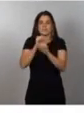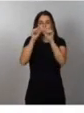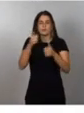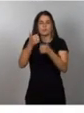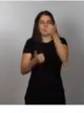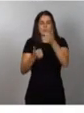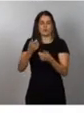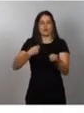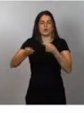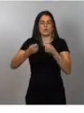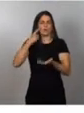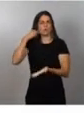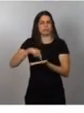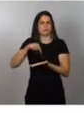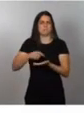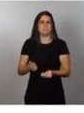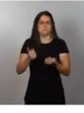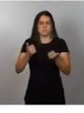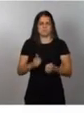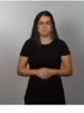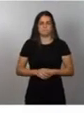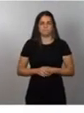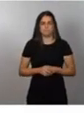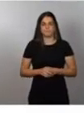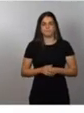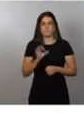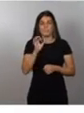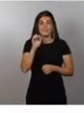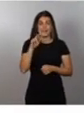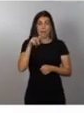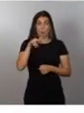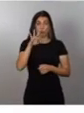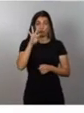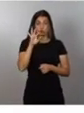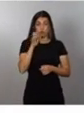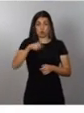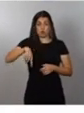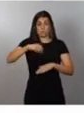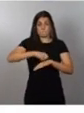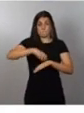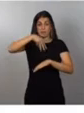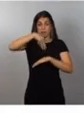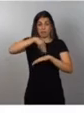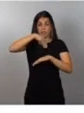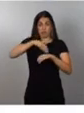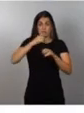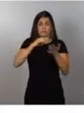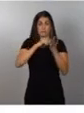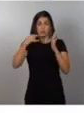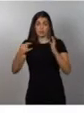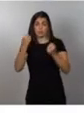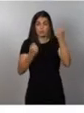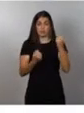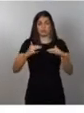más exigente. Desde Sernauto, como coordinador de la Plataforma Tecnológica Española de Automoción y Movilidad,